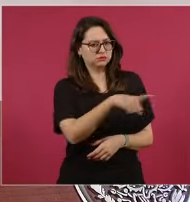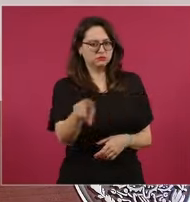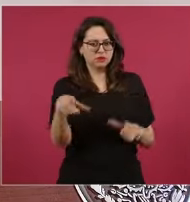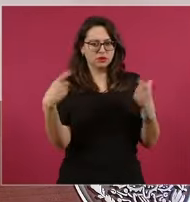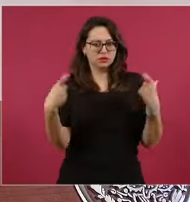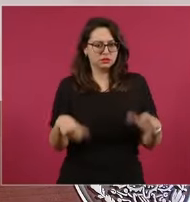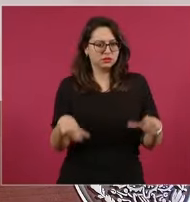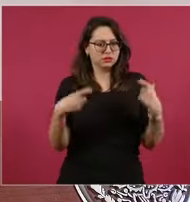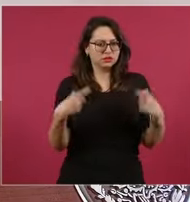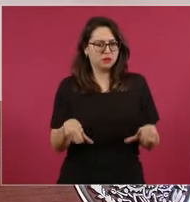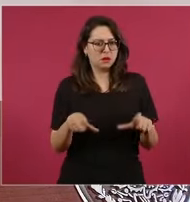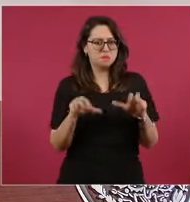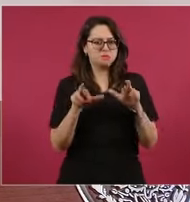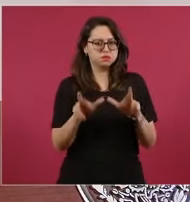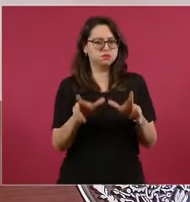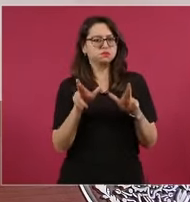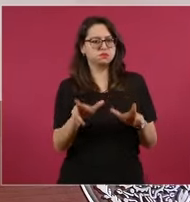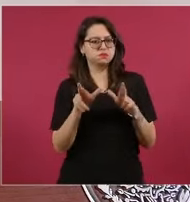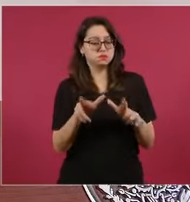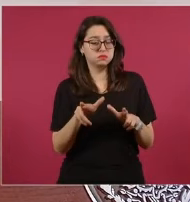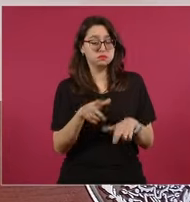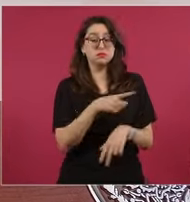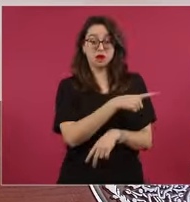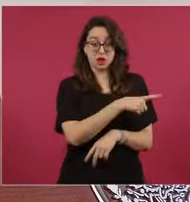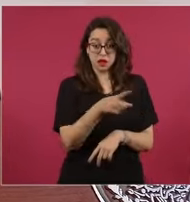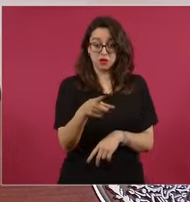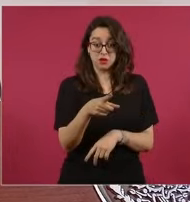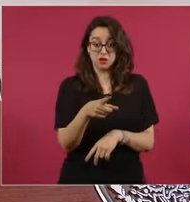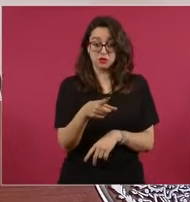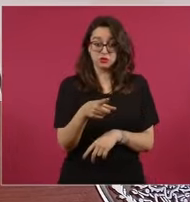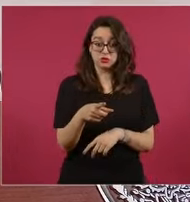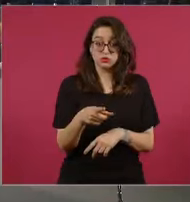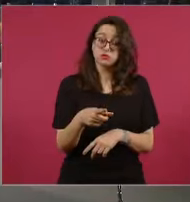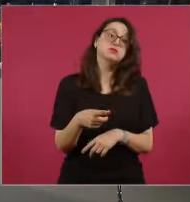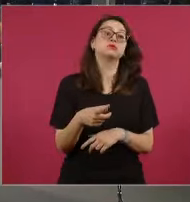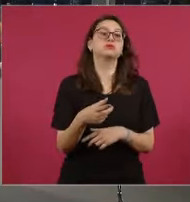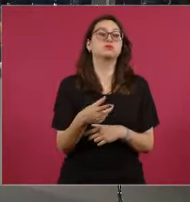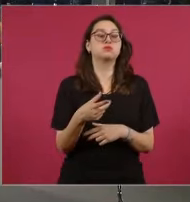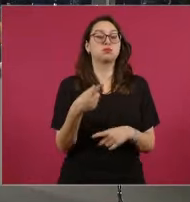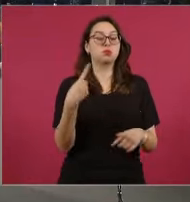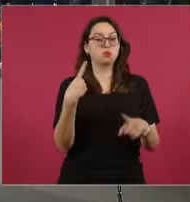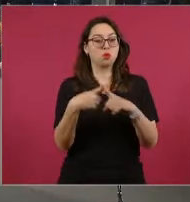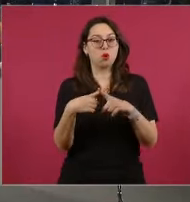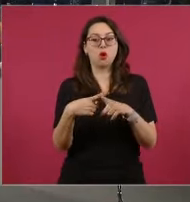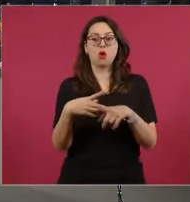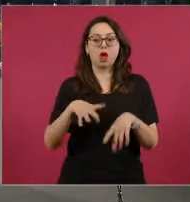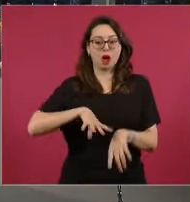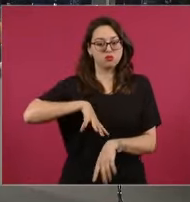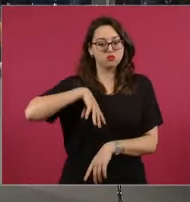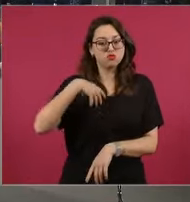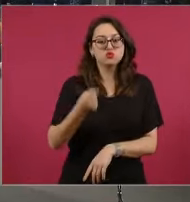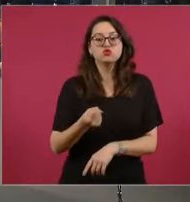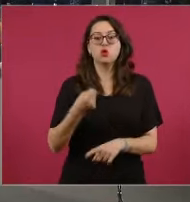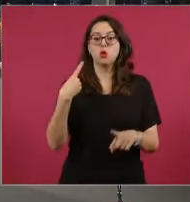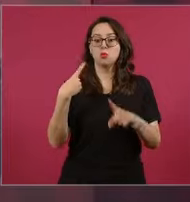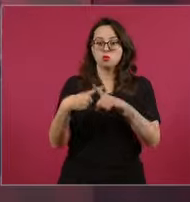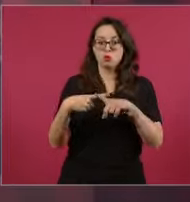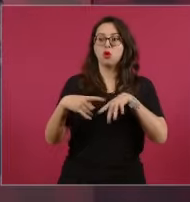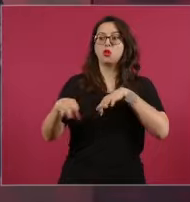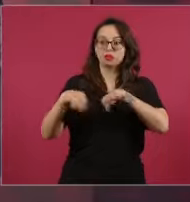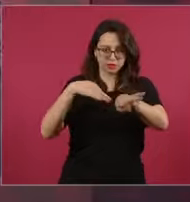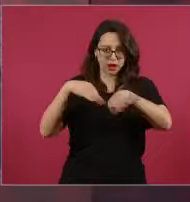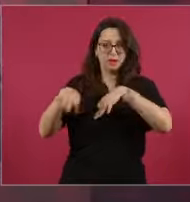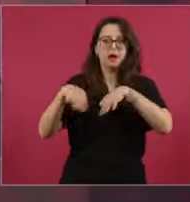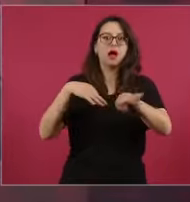En nuestro país, lamentablemente, las grandes